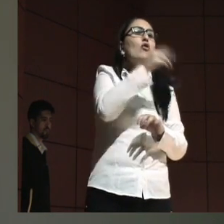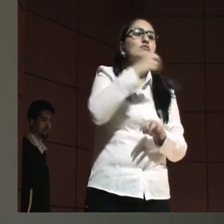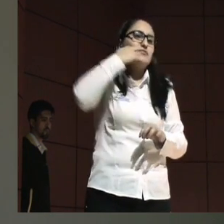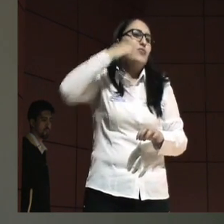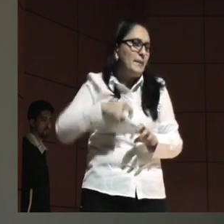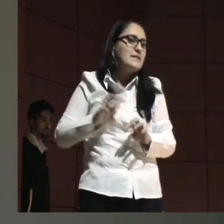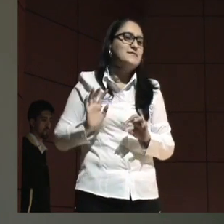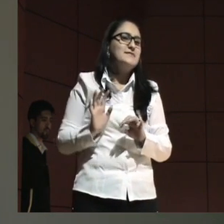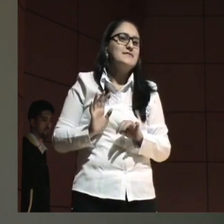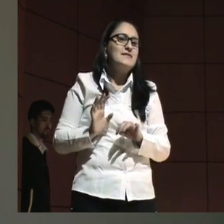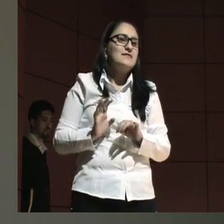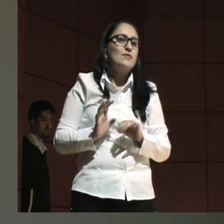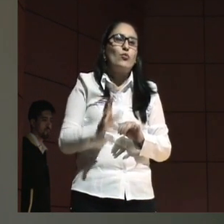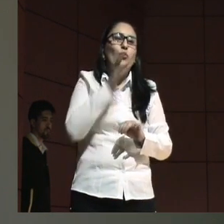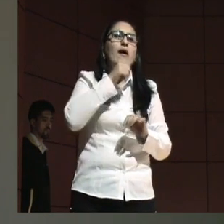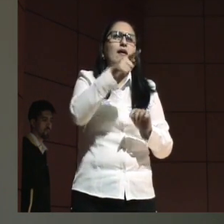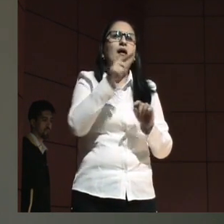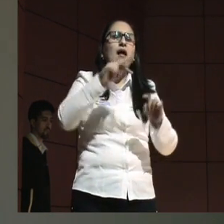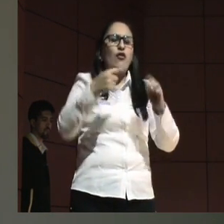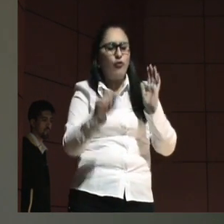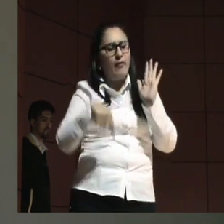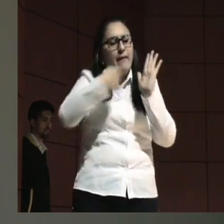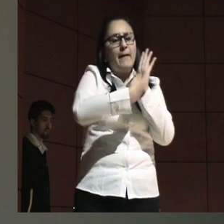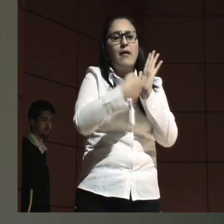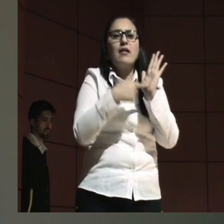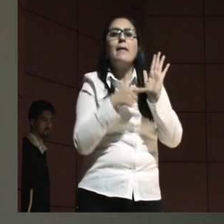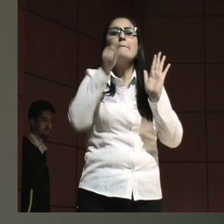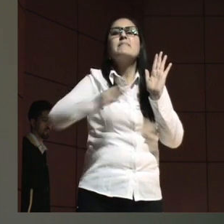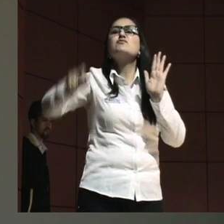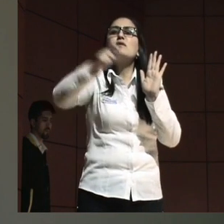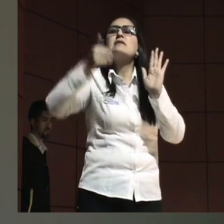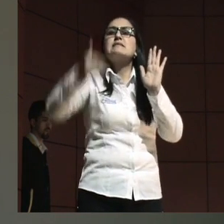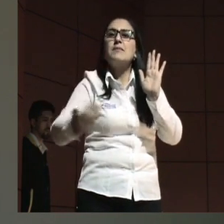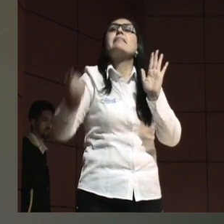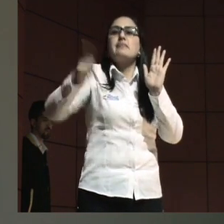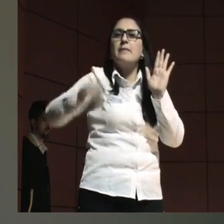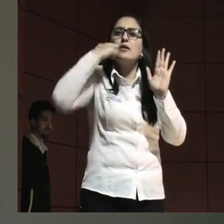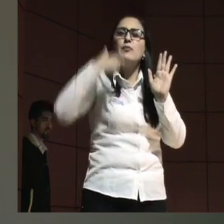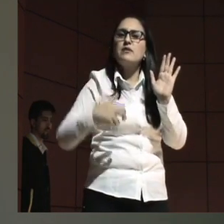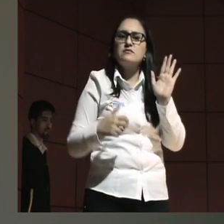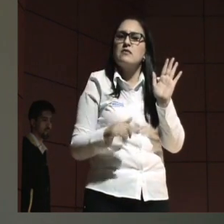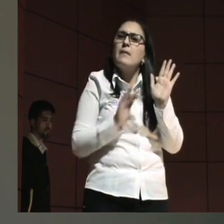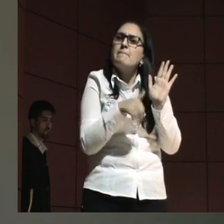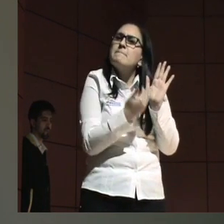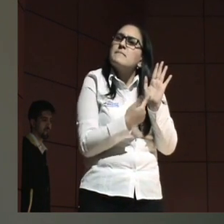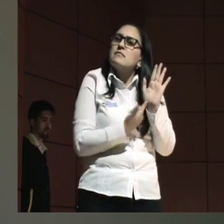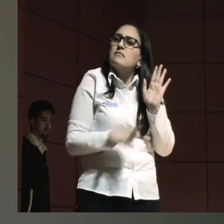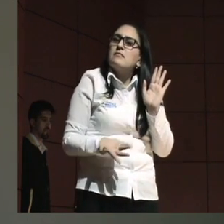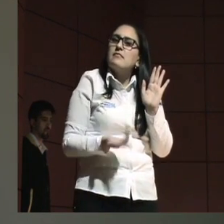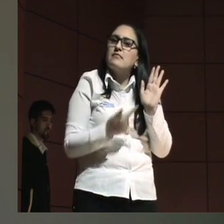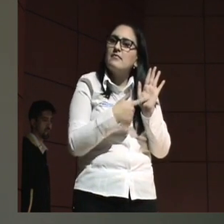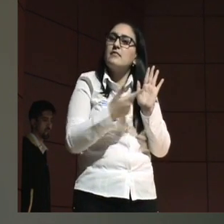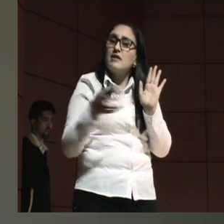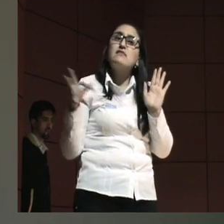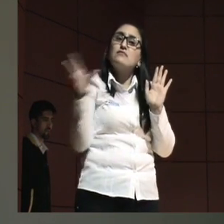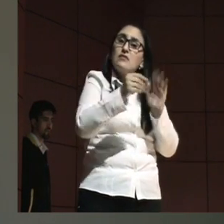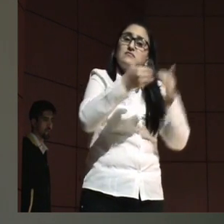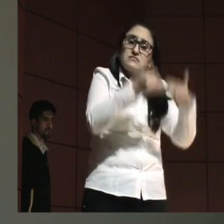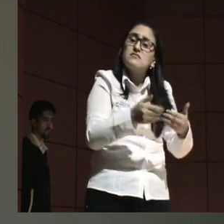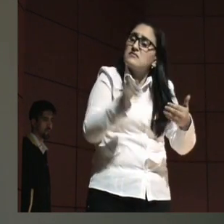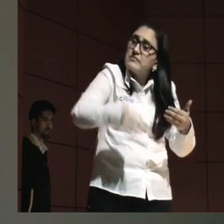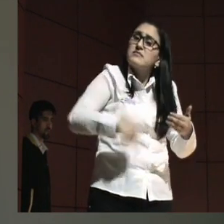humanos. Y no hay un parágrafo que diga, y las personas con discapacidad también son humanos. Y las negritudes también son humanas.